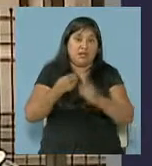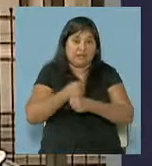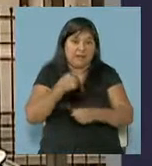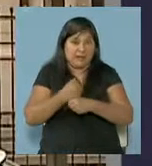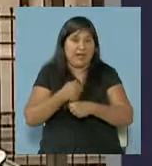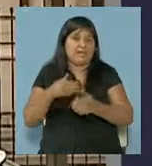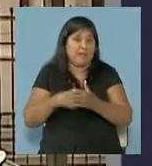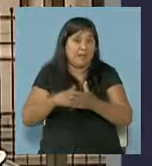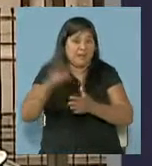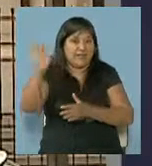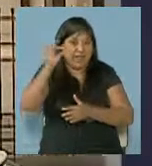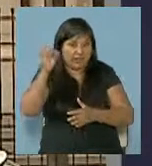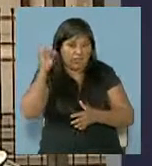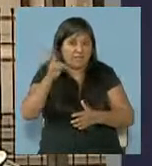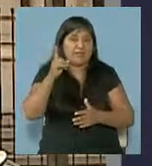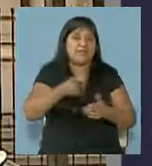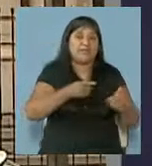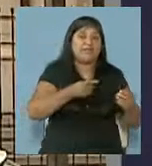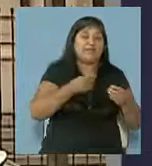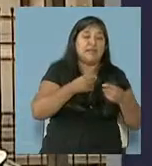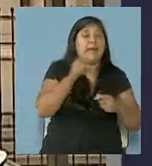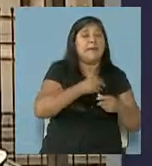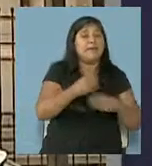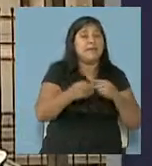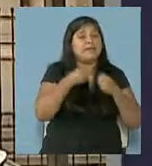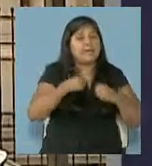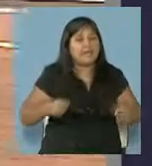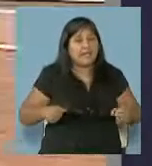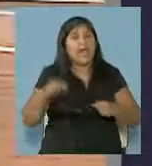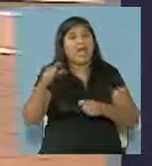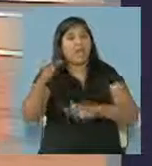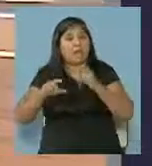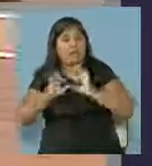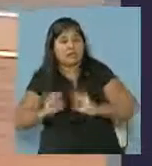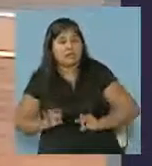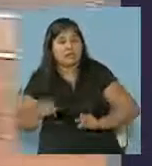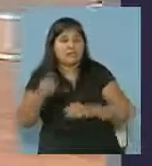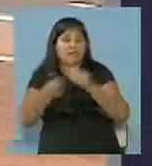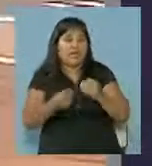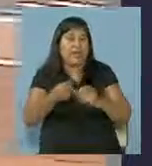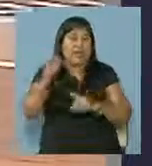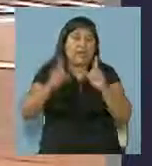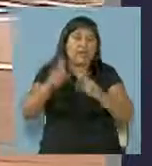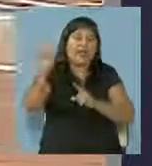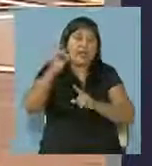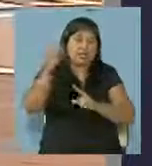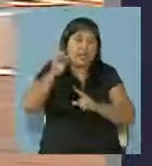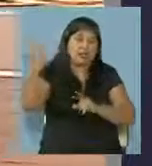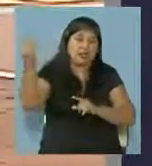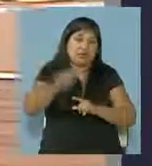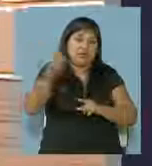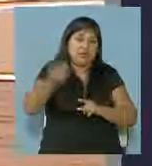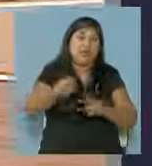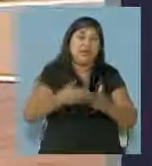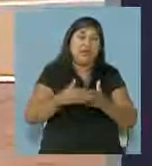y cubiertos por personal administrativo y de servicios generales con guardia pasiva de directivos a disposición